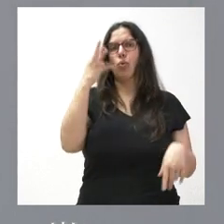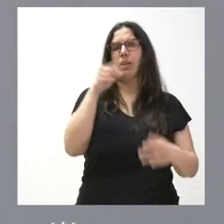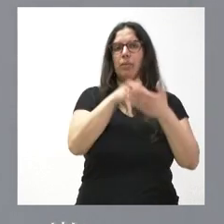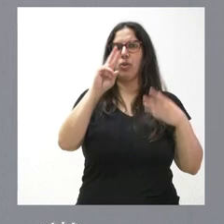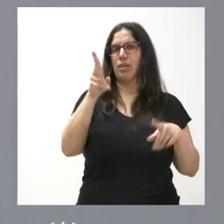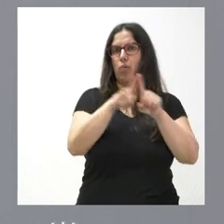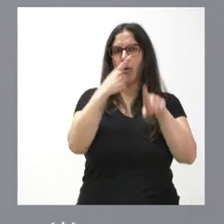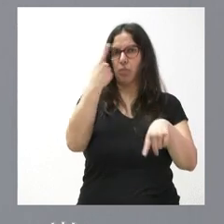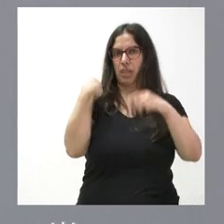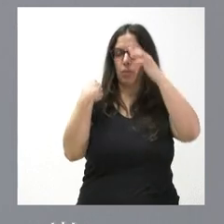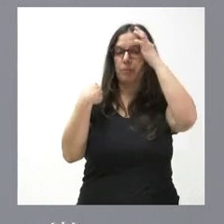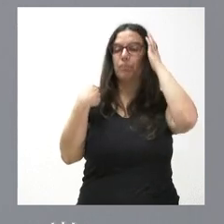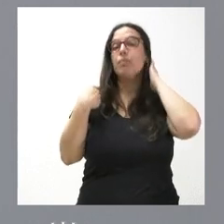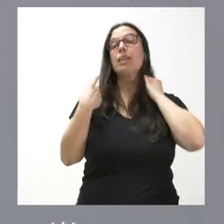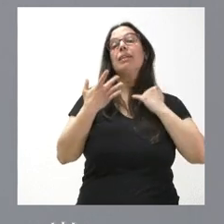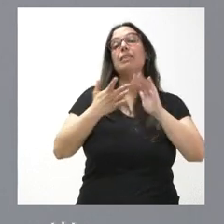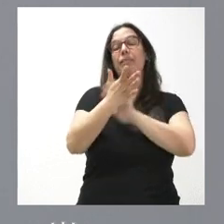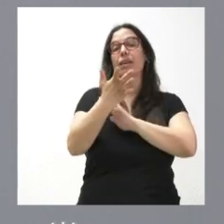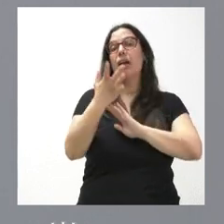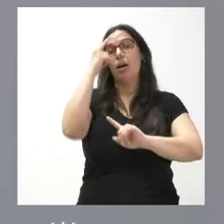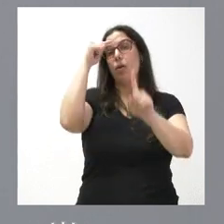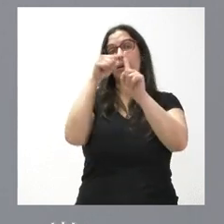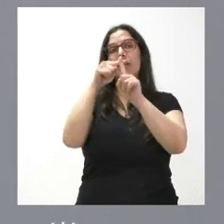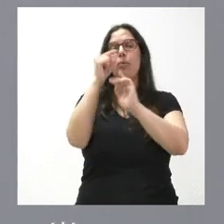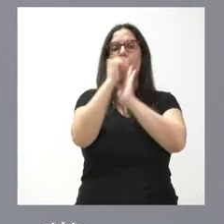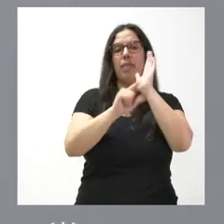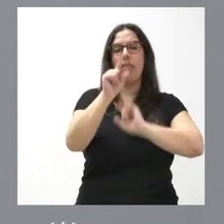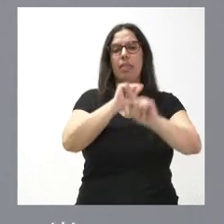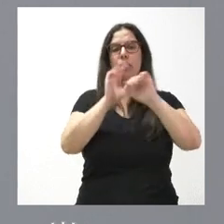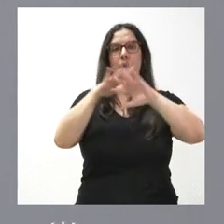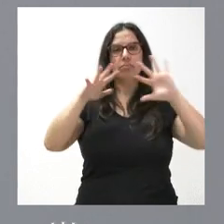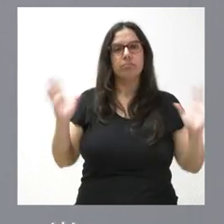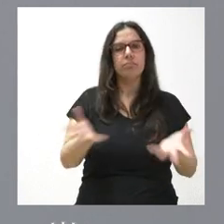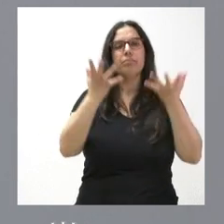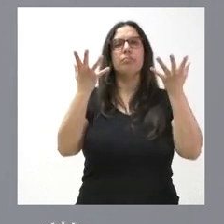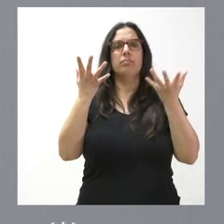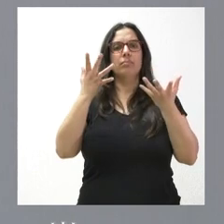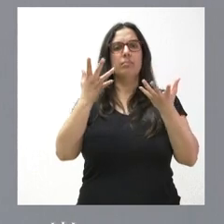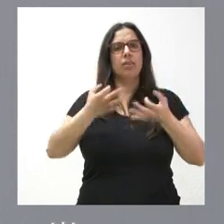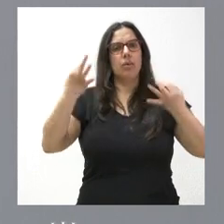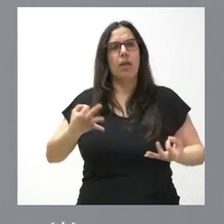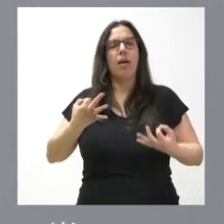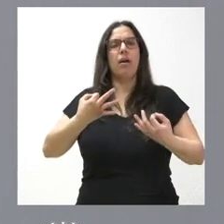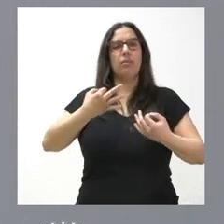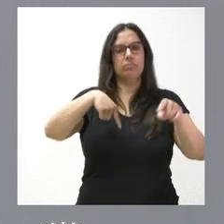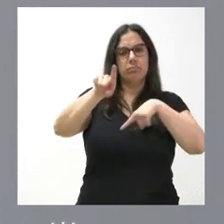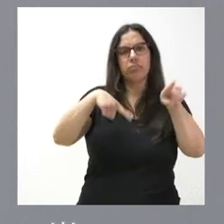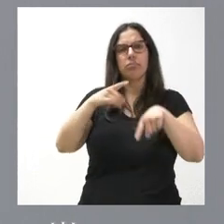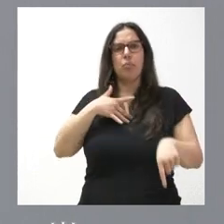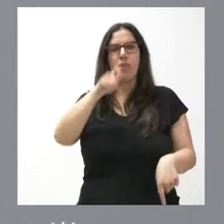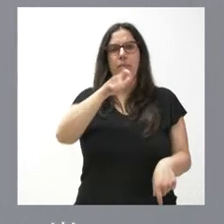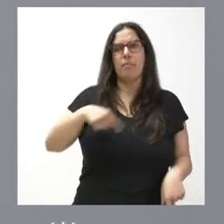año pasado, que se marca dentro del objetivo de adoptar medidas que favorezcan y garanticen las condiciones de movilidad seguras y sostenibles de la ciudadanía,